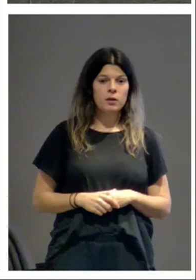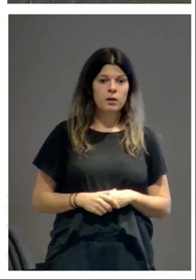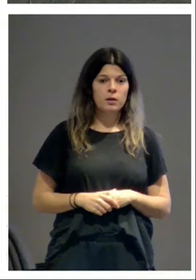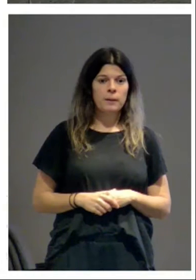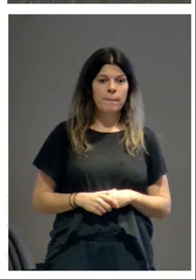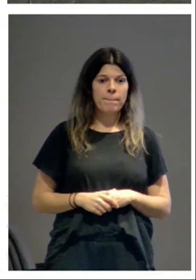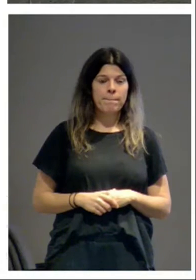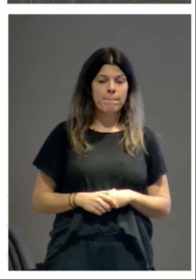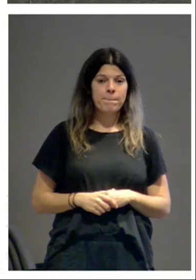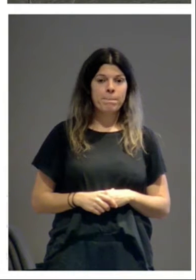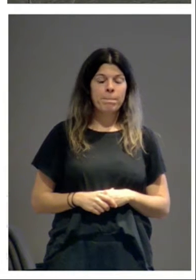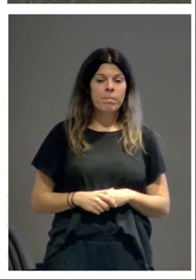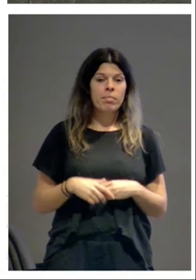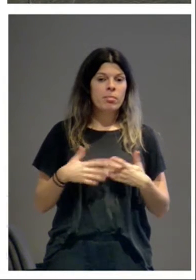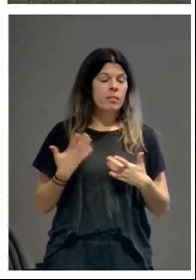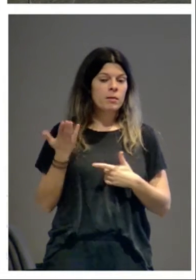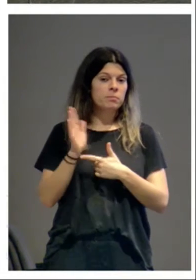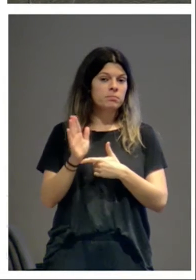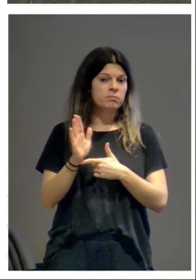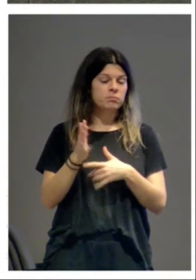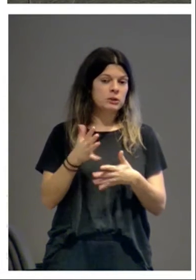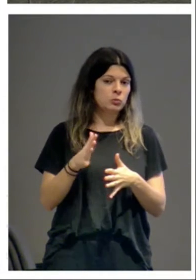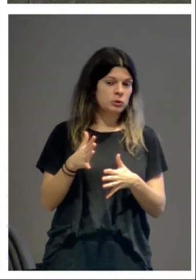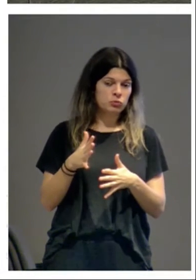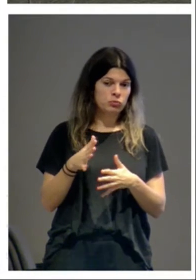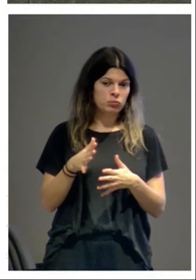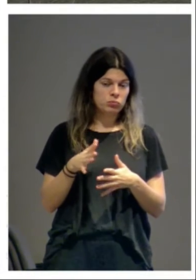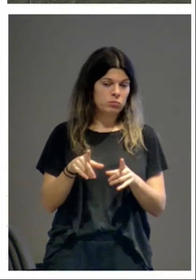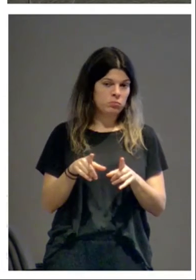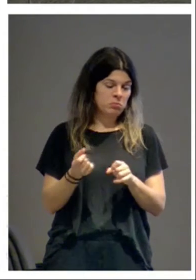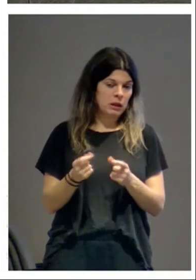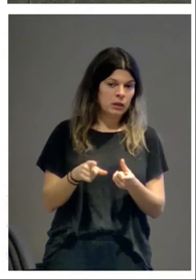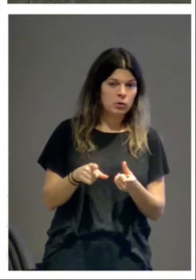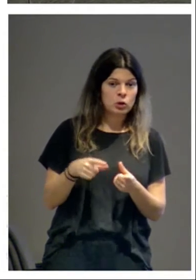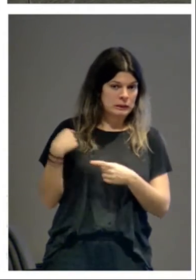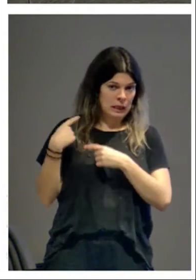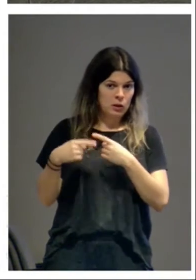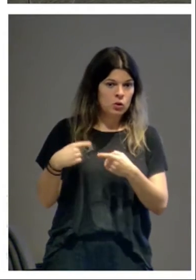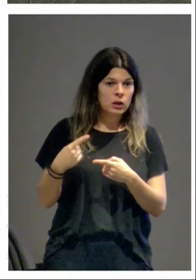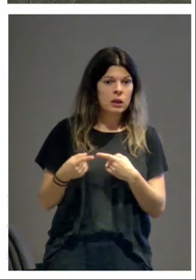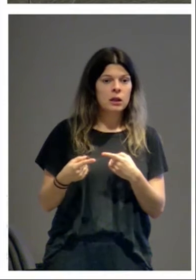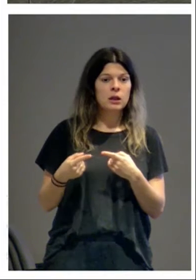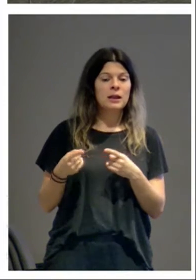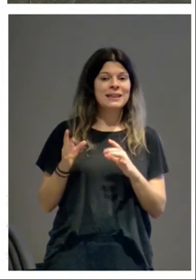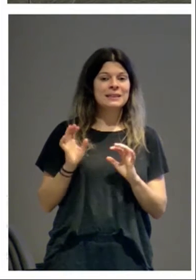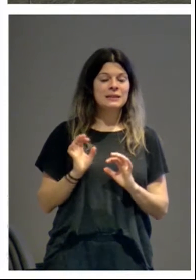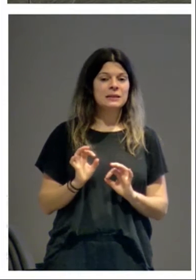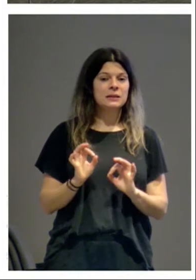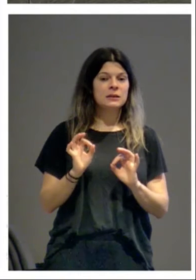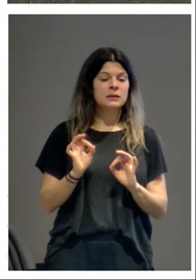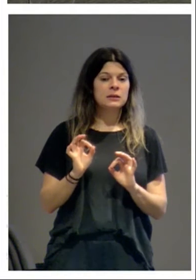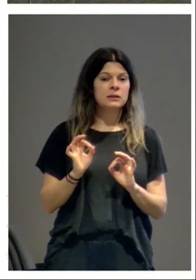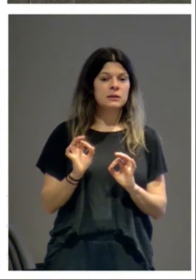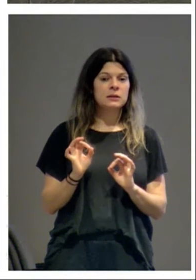Y un planteamiento más o menos en esta línea, un planteamiento más o menos tradicional, lo encontramos también